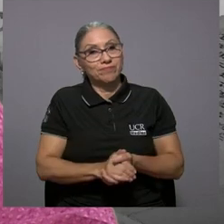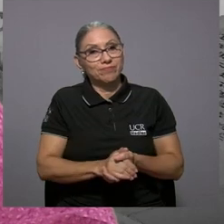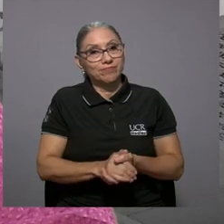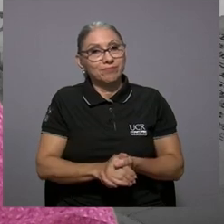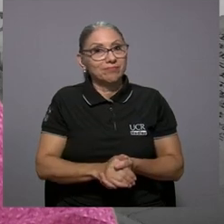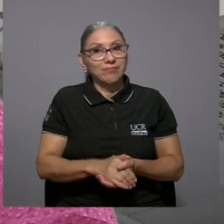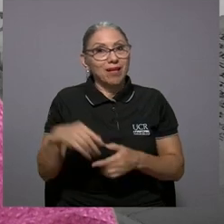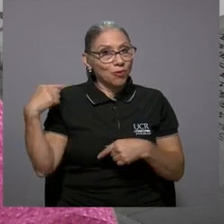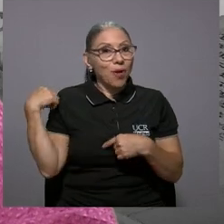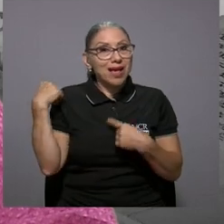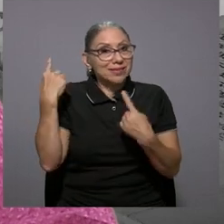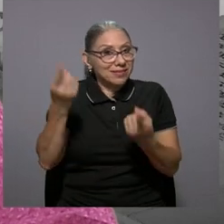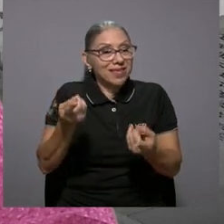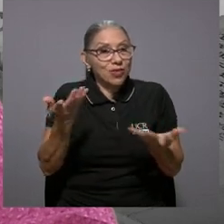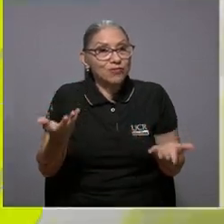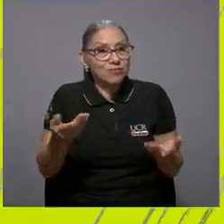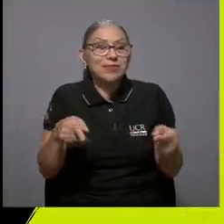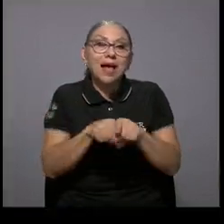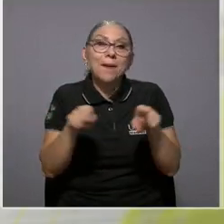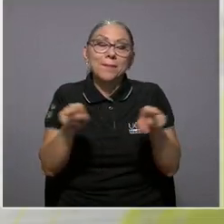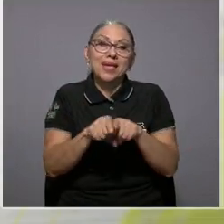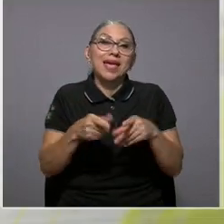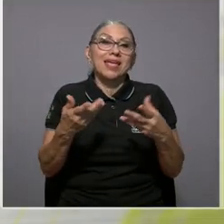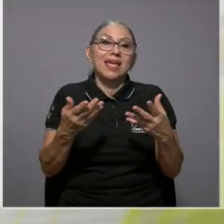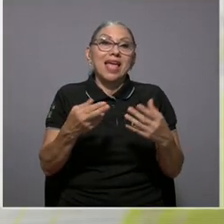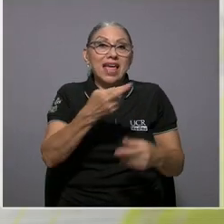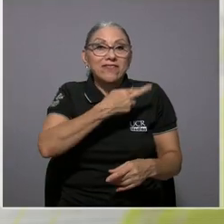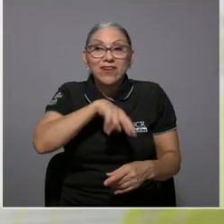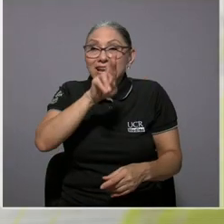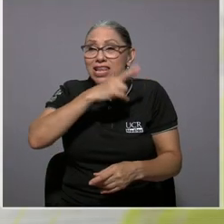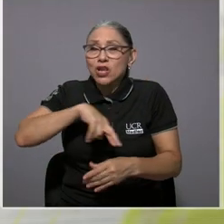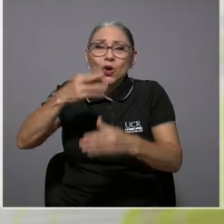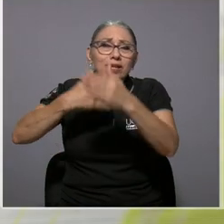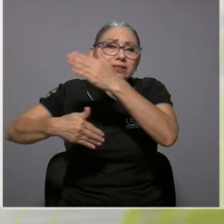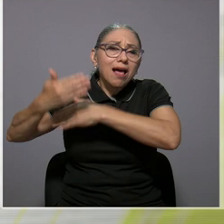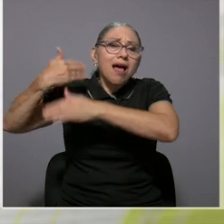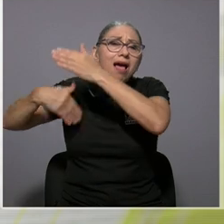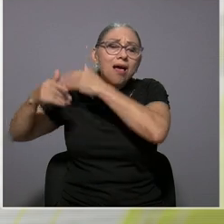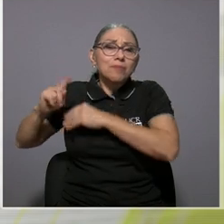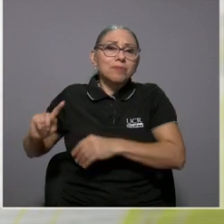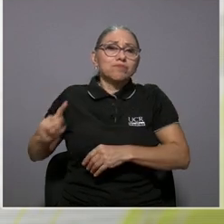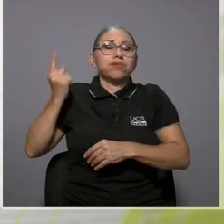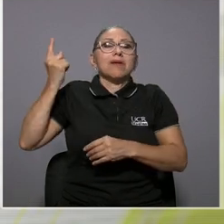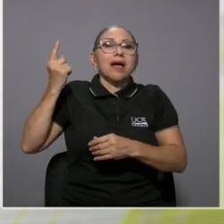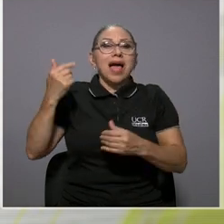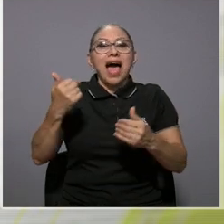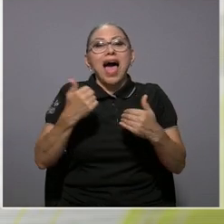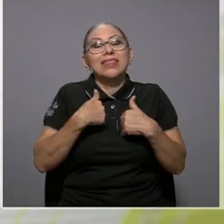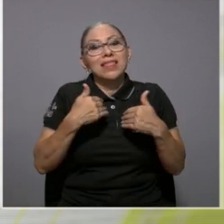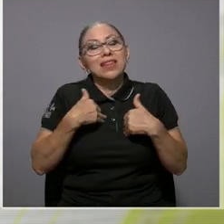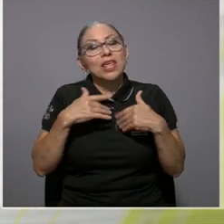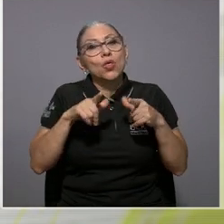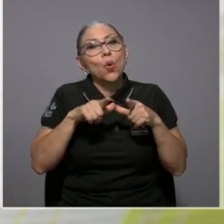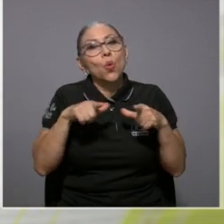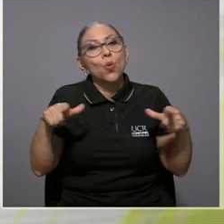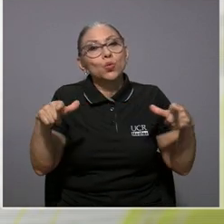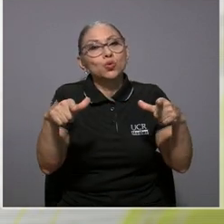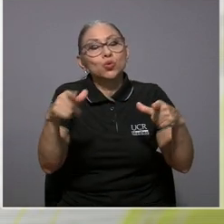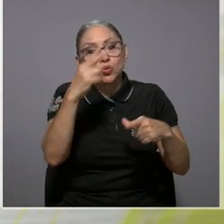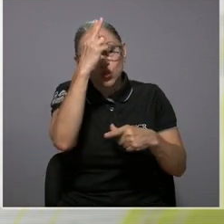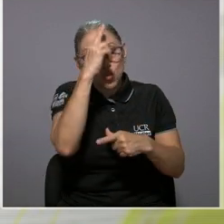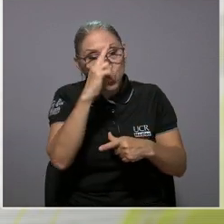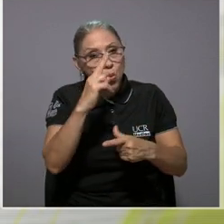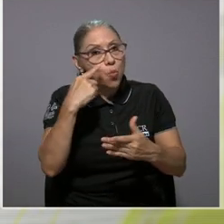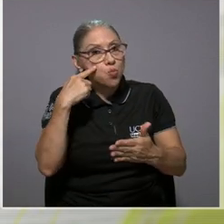es un producto mágico lo ha sido verdad incluso en las religiones primitivas pues ha